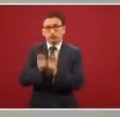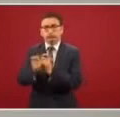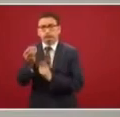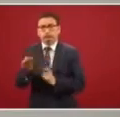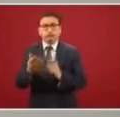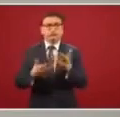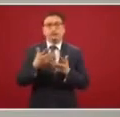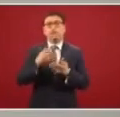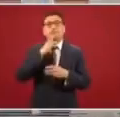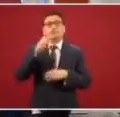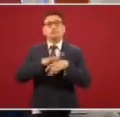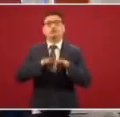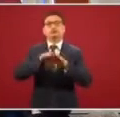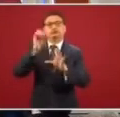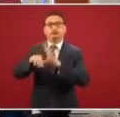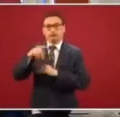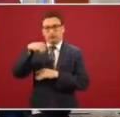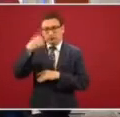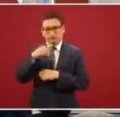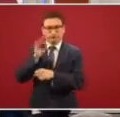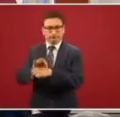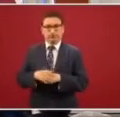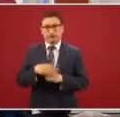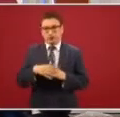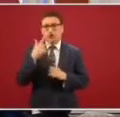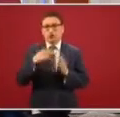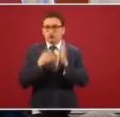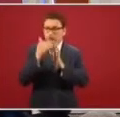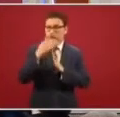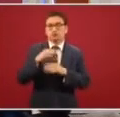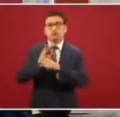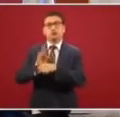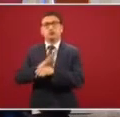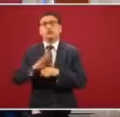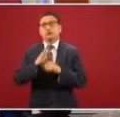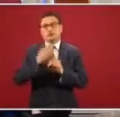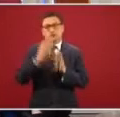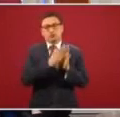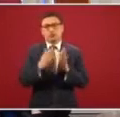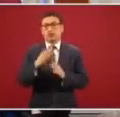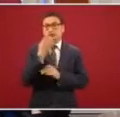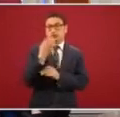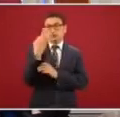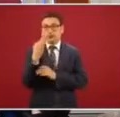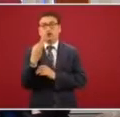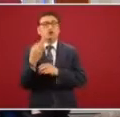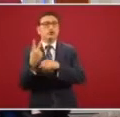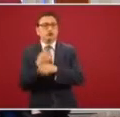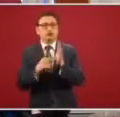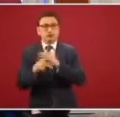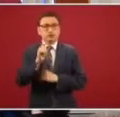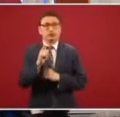manera llegamos a poco más de ocho millones de beneficiarios y para este bimestre de enero y febrero invertimos